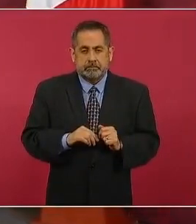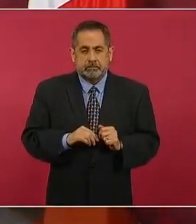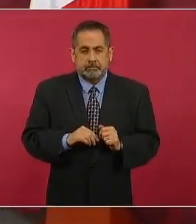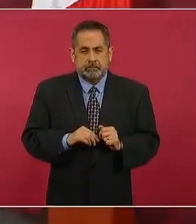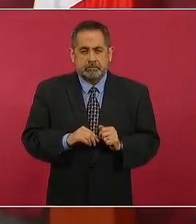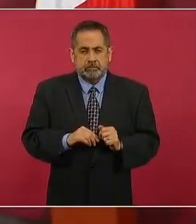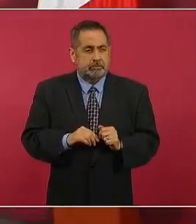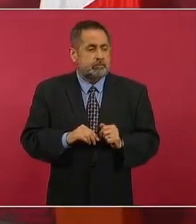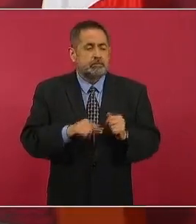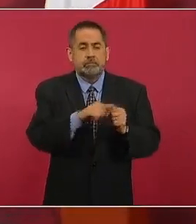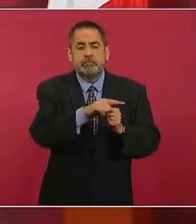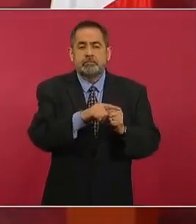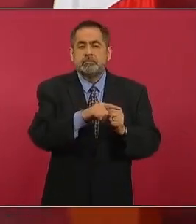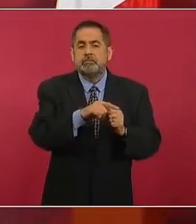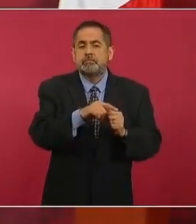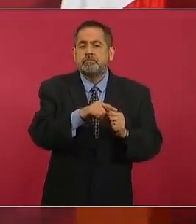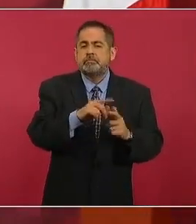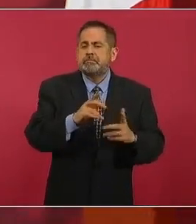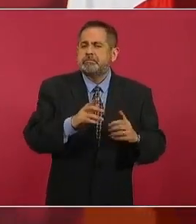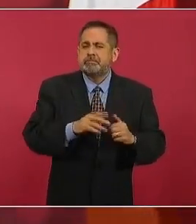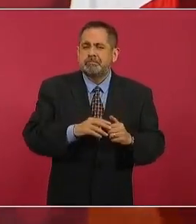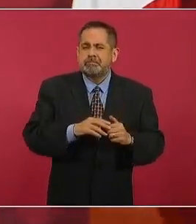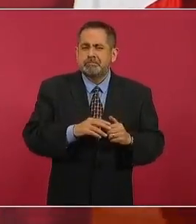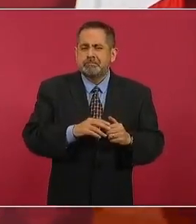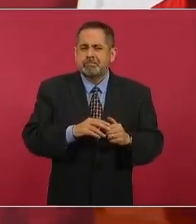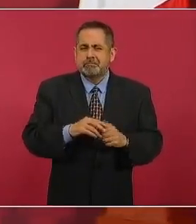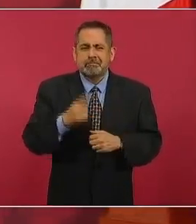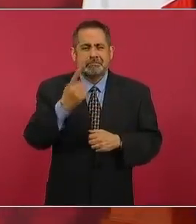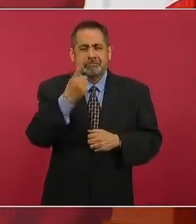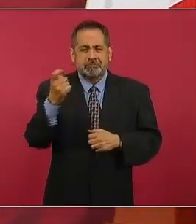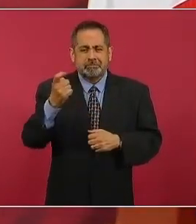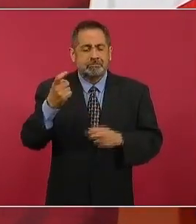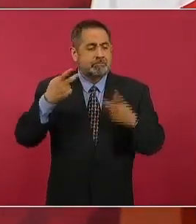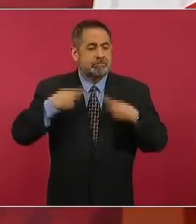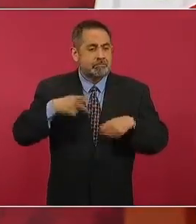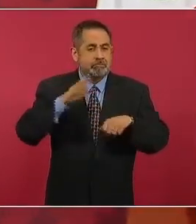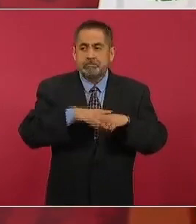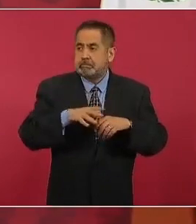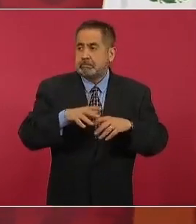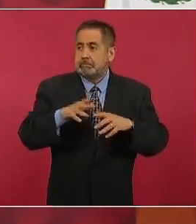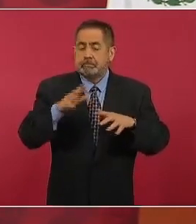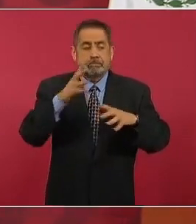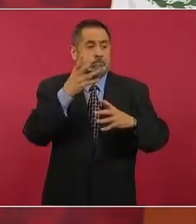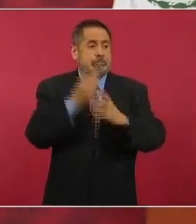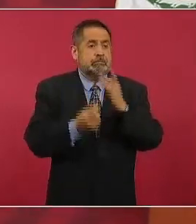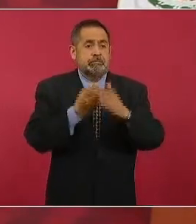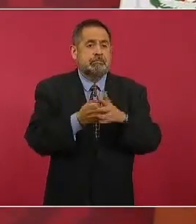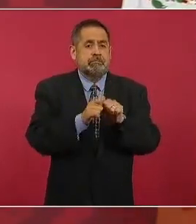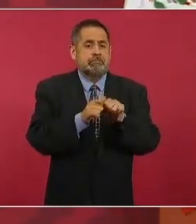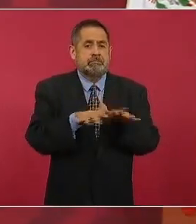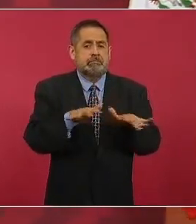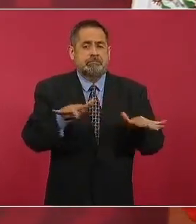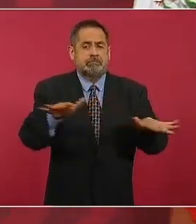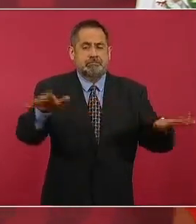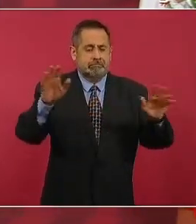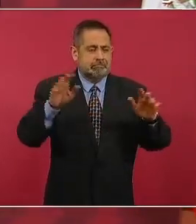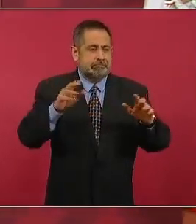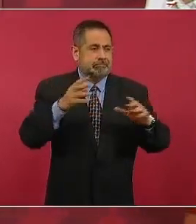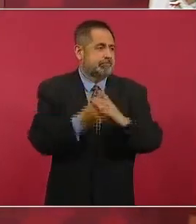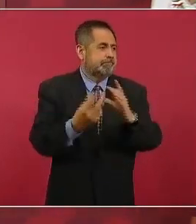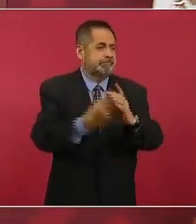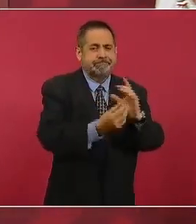dispersaron 100 más o sea se presume que